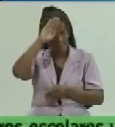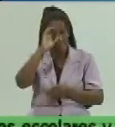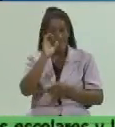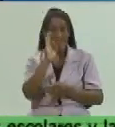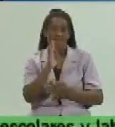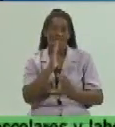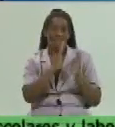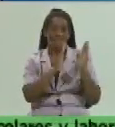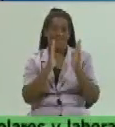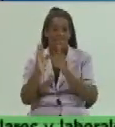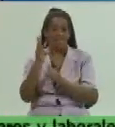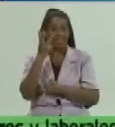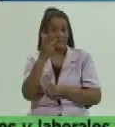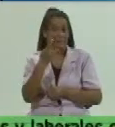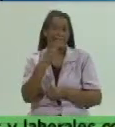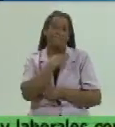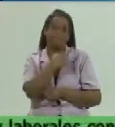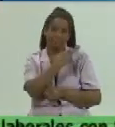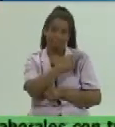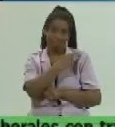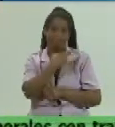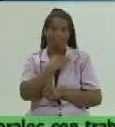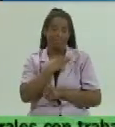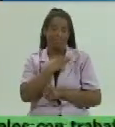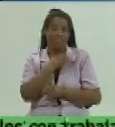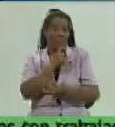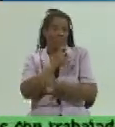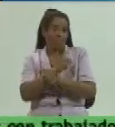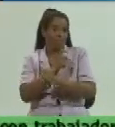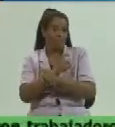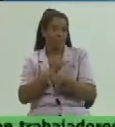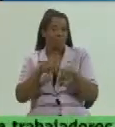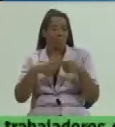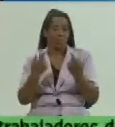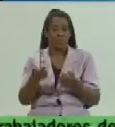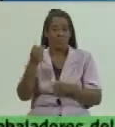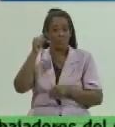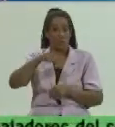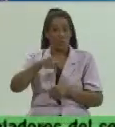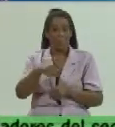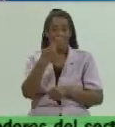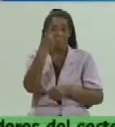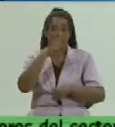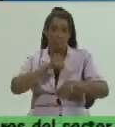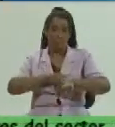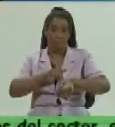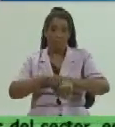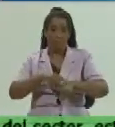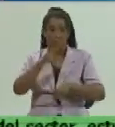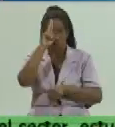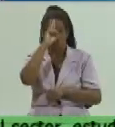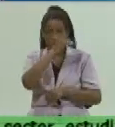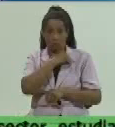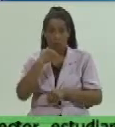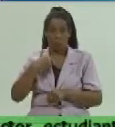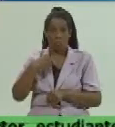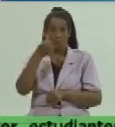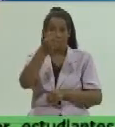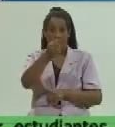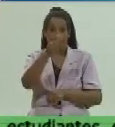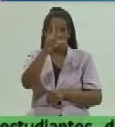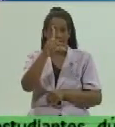responsabilidad se impone, la percepción del riesgo. Es por eso que tenemos en un primer momento al doctor Aldo Cortés González,